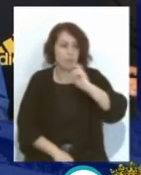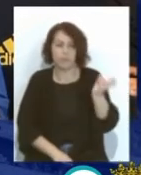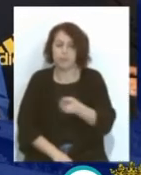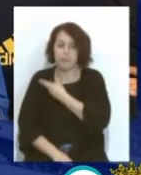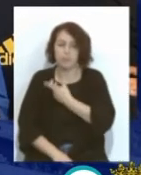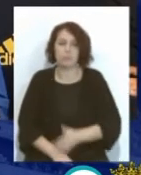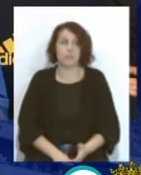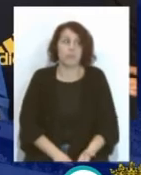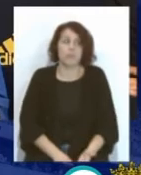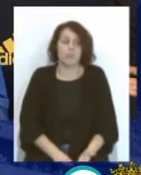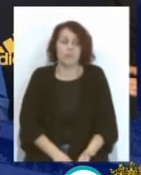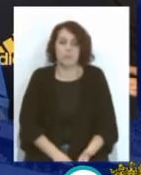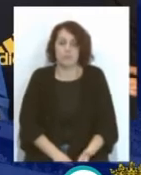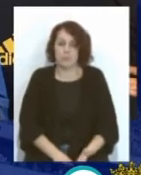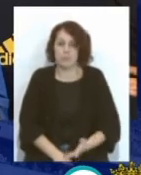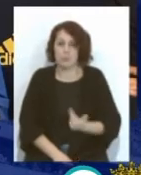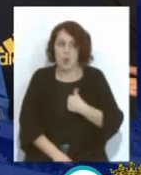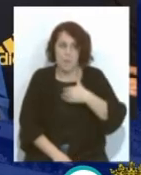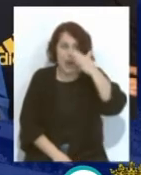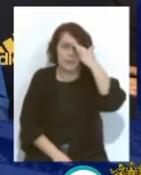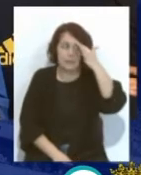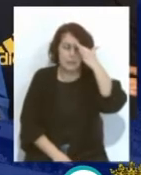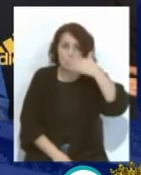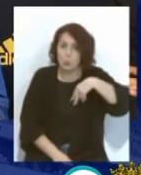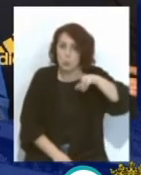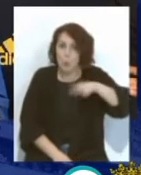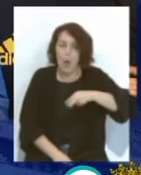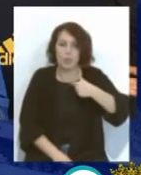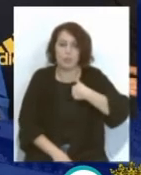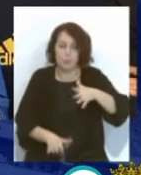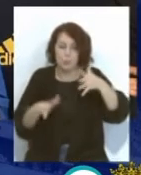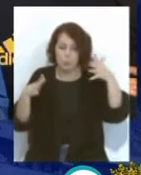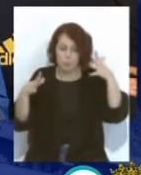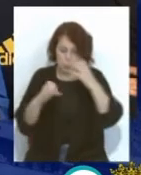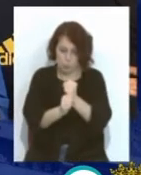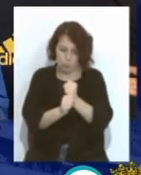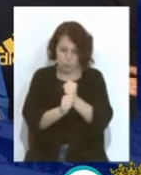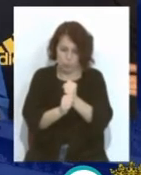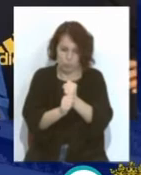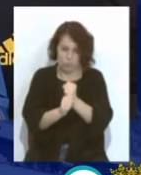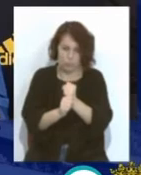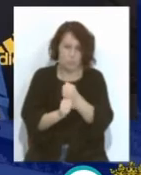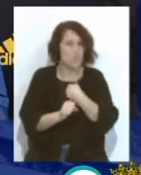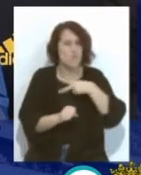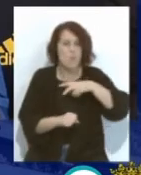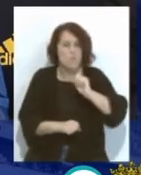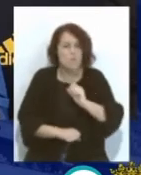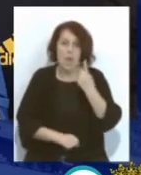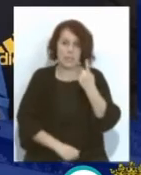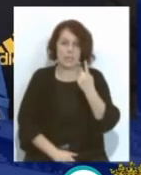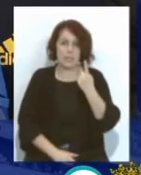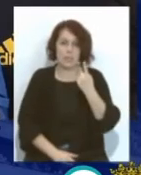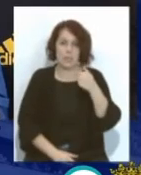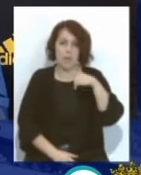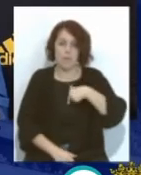Creo que No lo hubiese Imaginado nunca Y estoy más centrado Que Nunca Ahora el